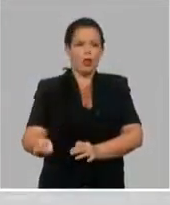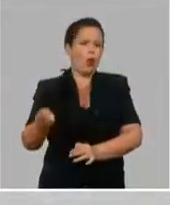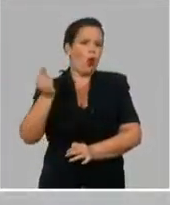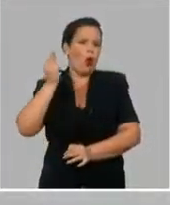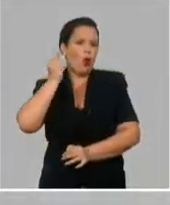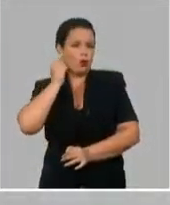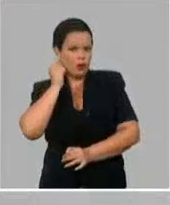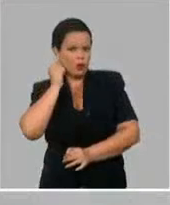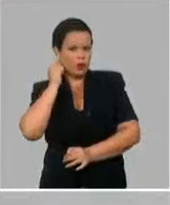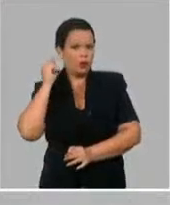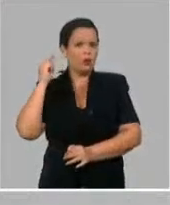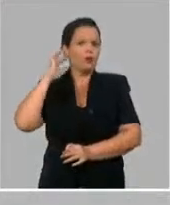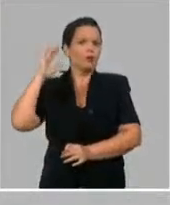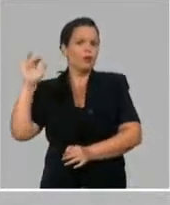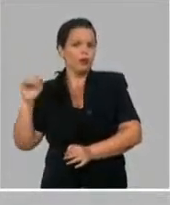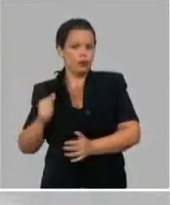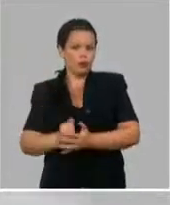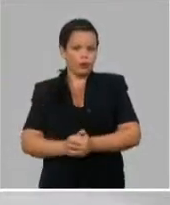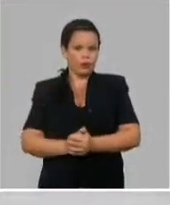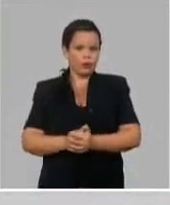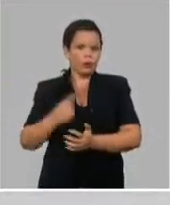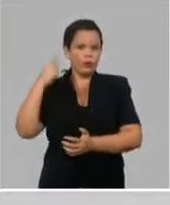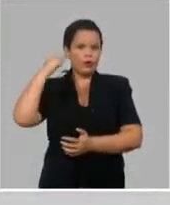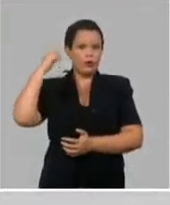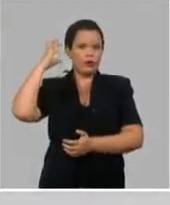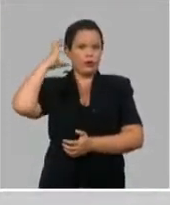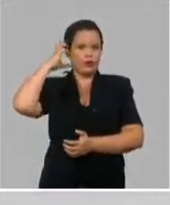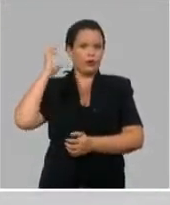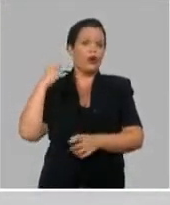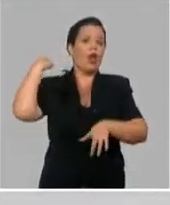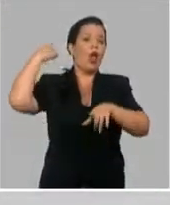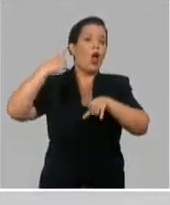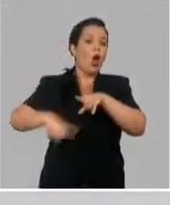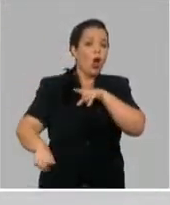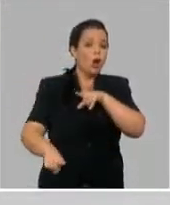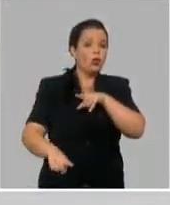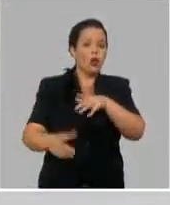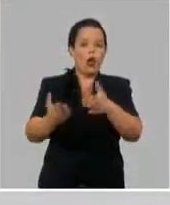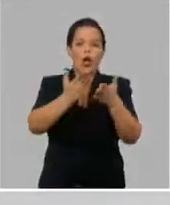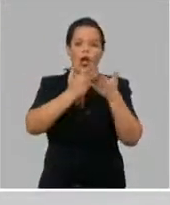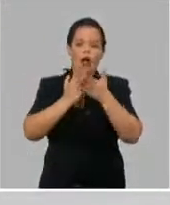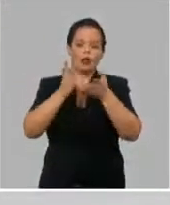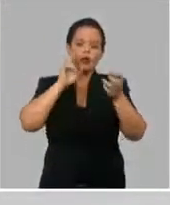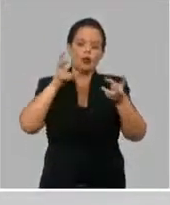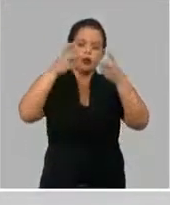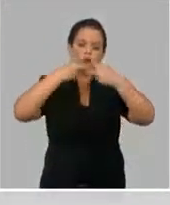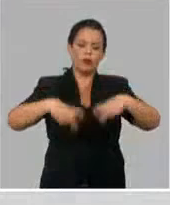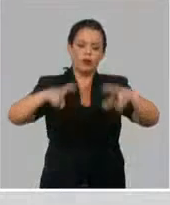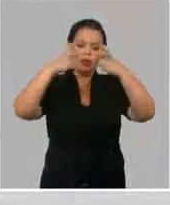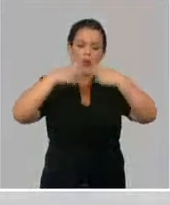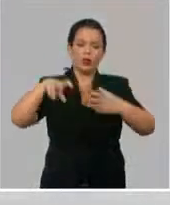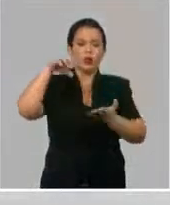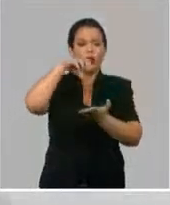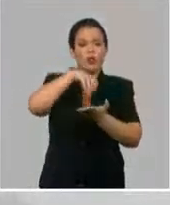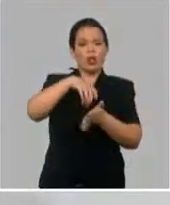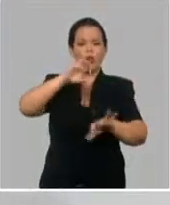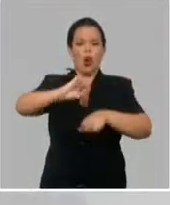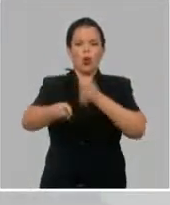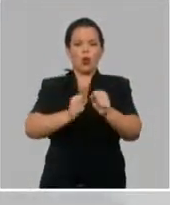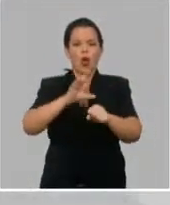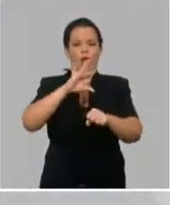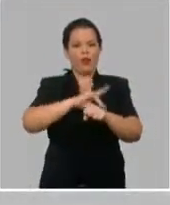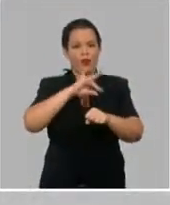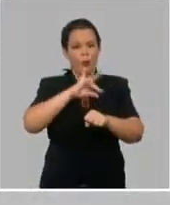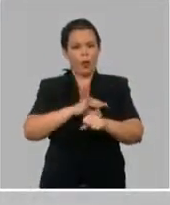Departamento de Estado. El otro es un estudio del Centro de Control de Enfermedades, que era muy natural que hubiera